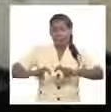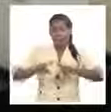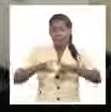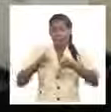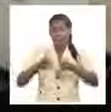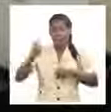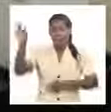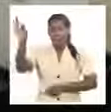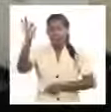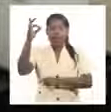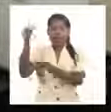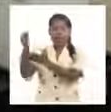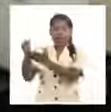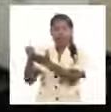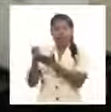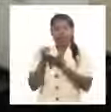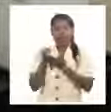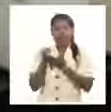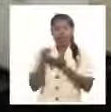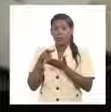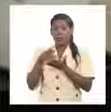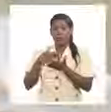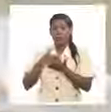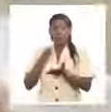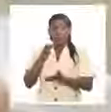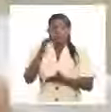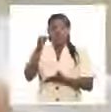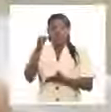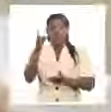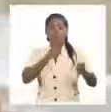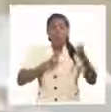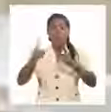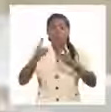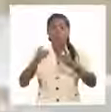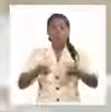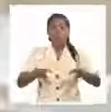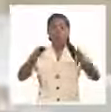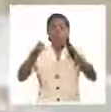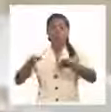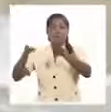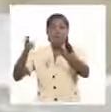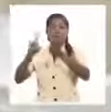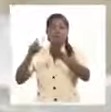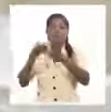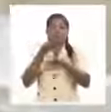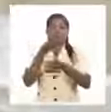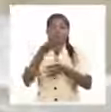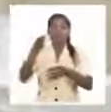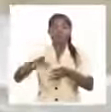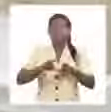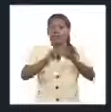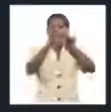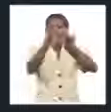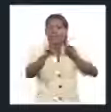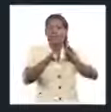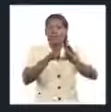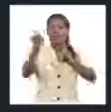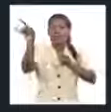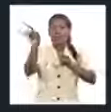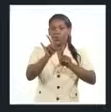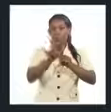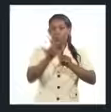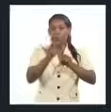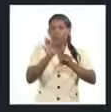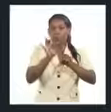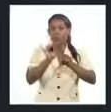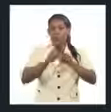ser las cerdas solares del futuro y crear, por lo tanto, una escuela, un acepto de conocimiento en nuestro país en ese tema. En este